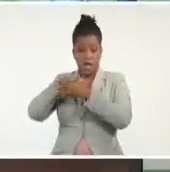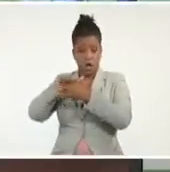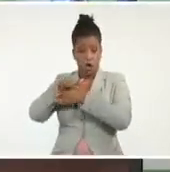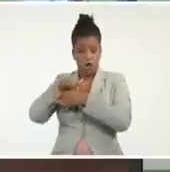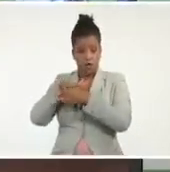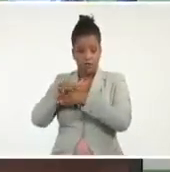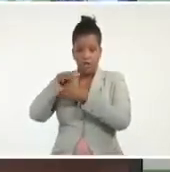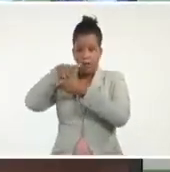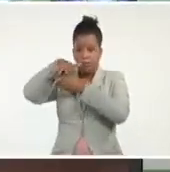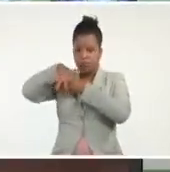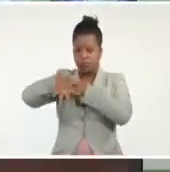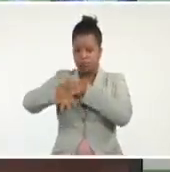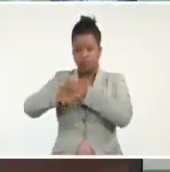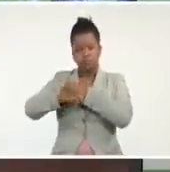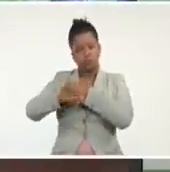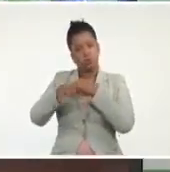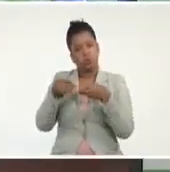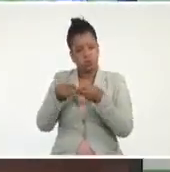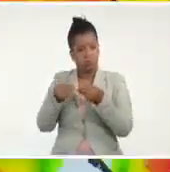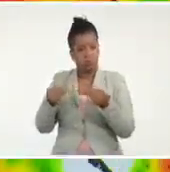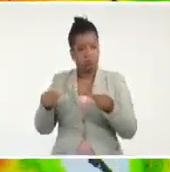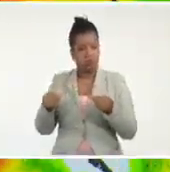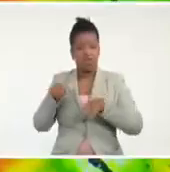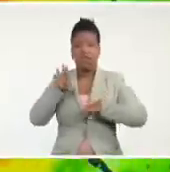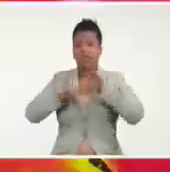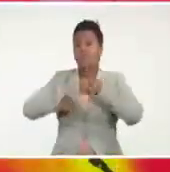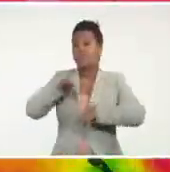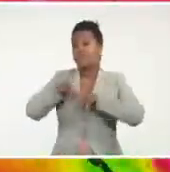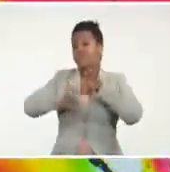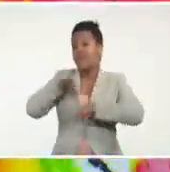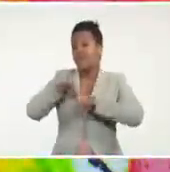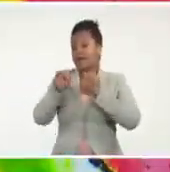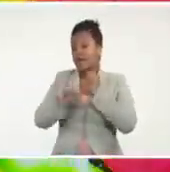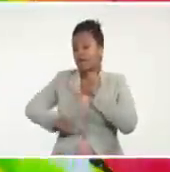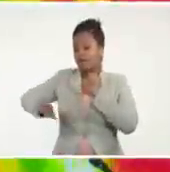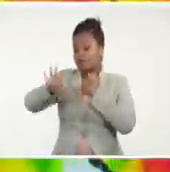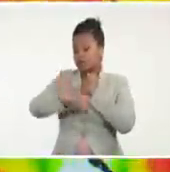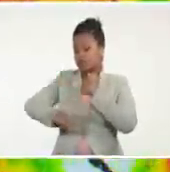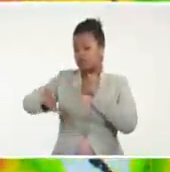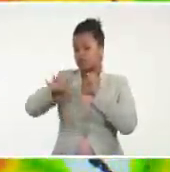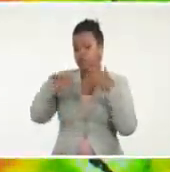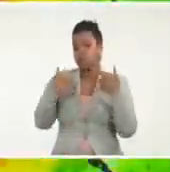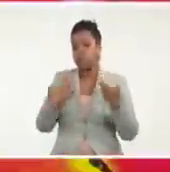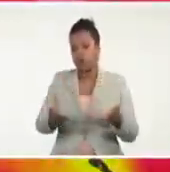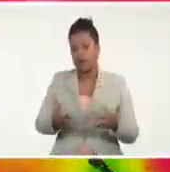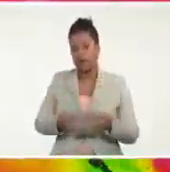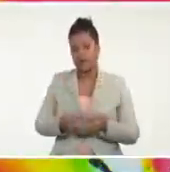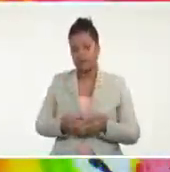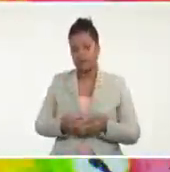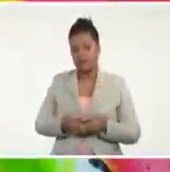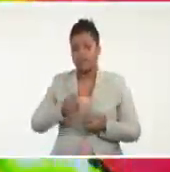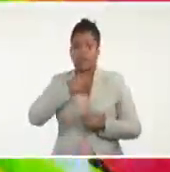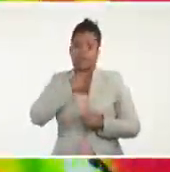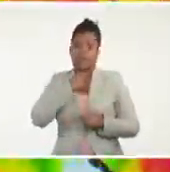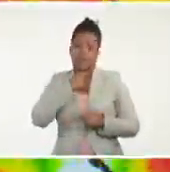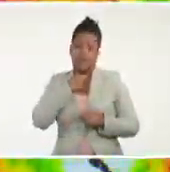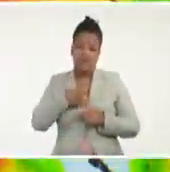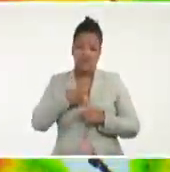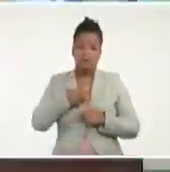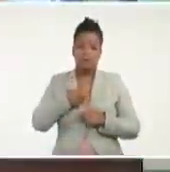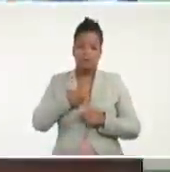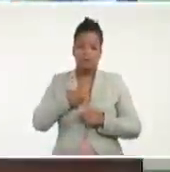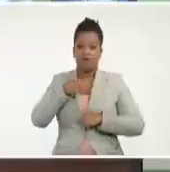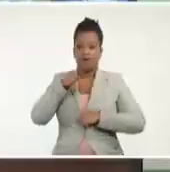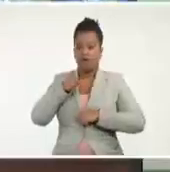que también depende mucho de por donde pase porque si pasa por aquí el